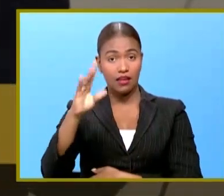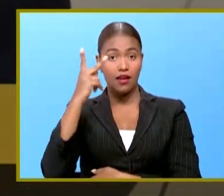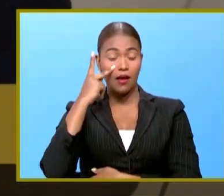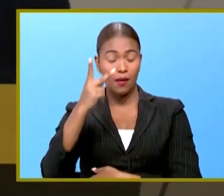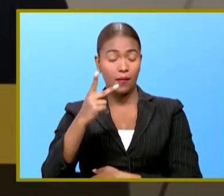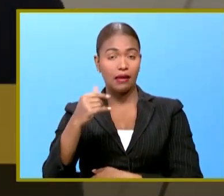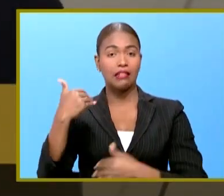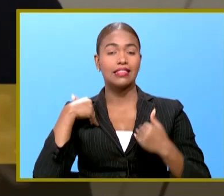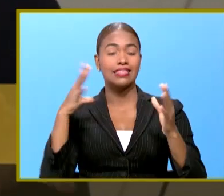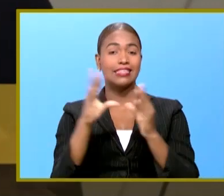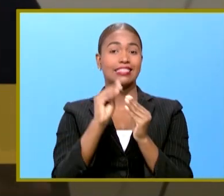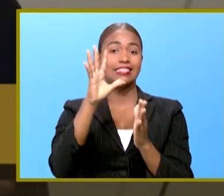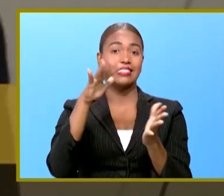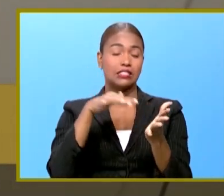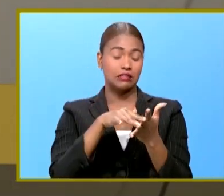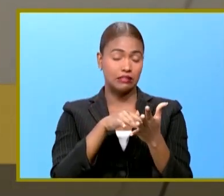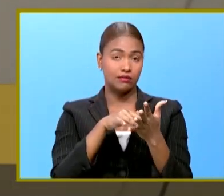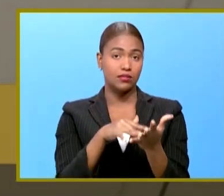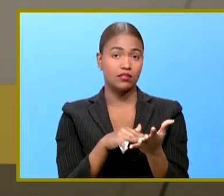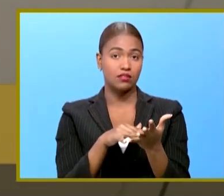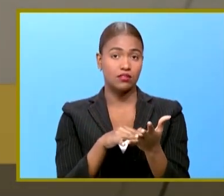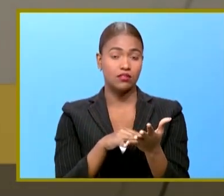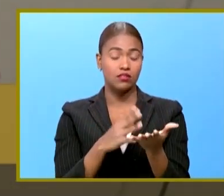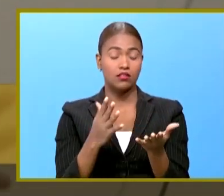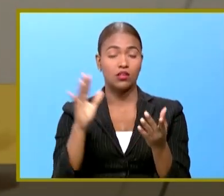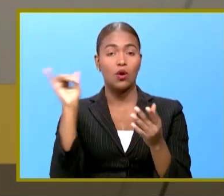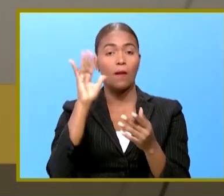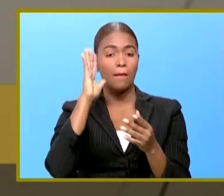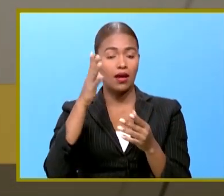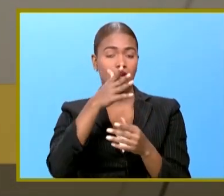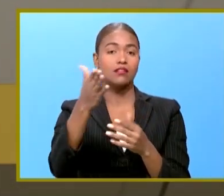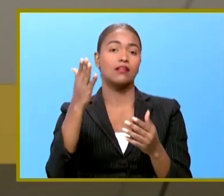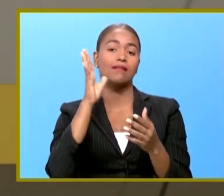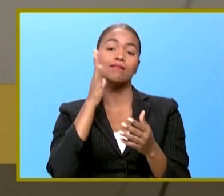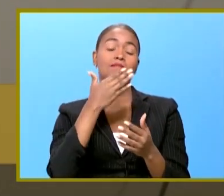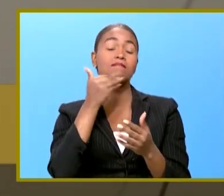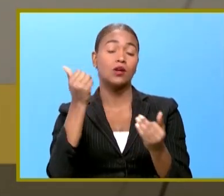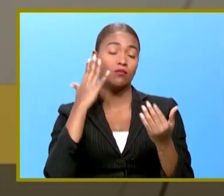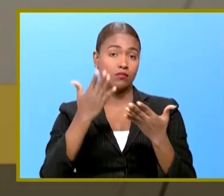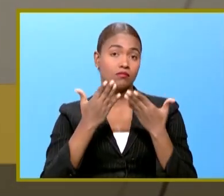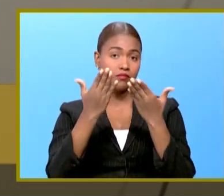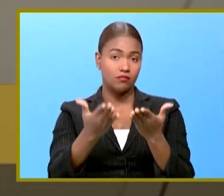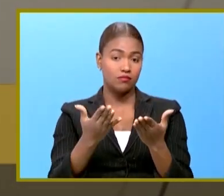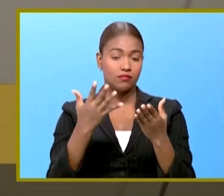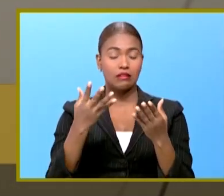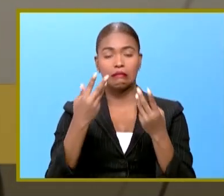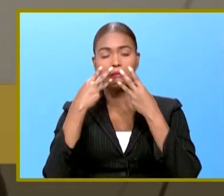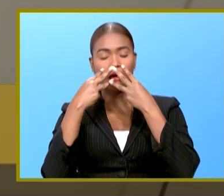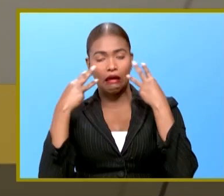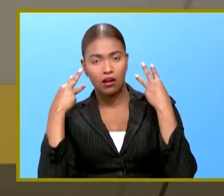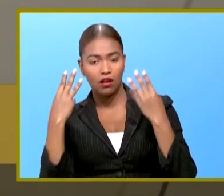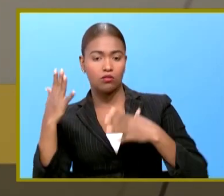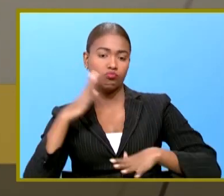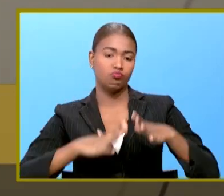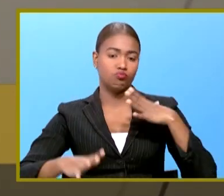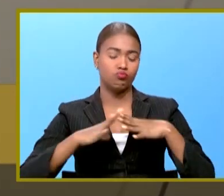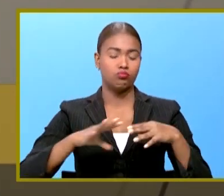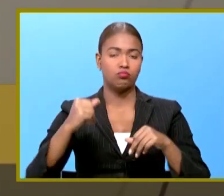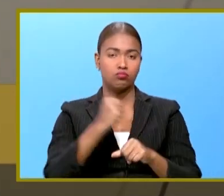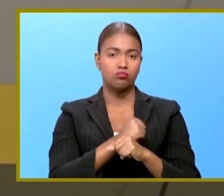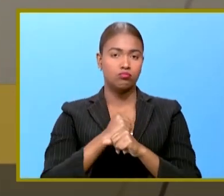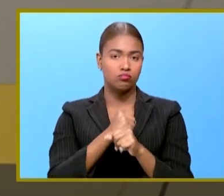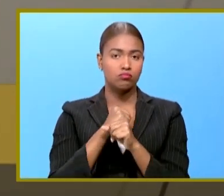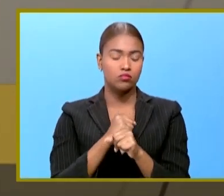alrededor de 5 mil ellos lo van a precisar mejor entre mascarillas traje biométrico